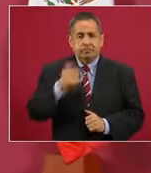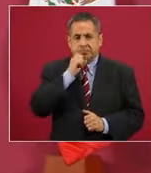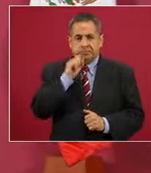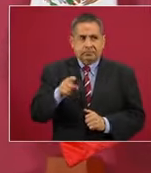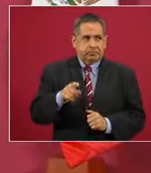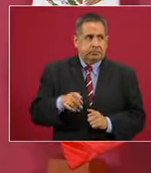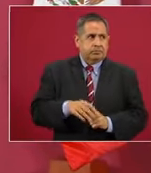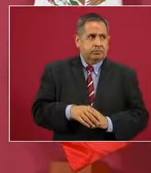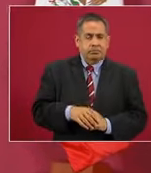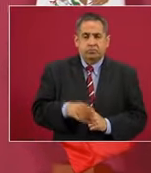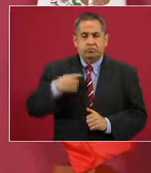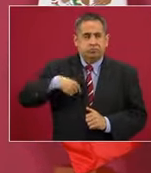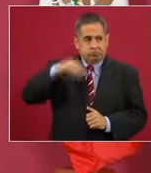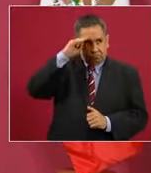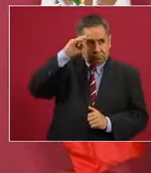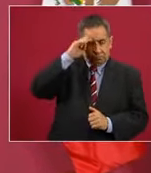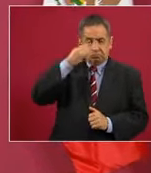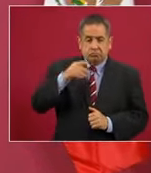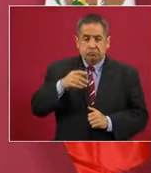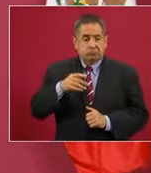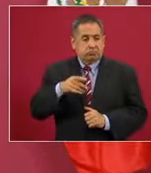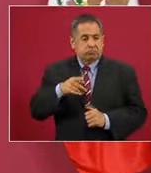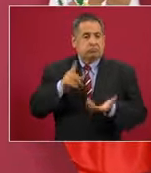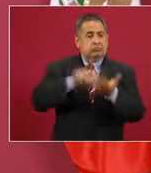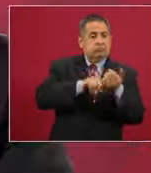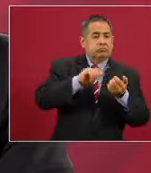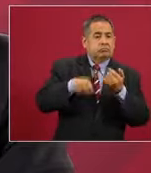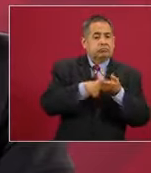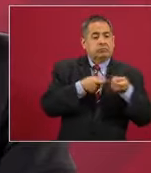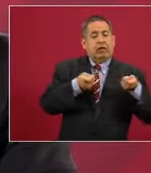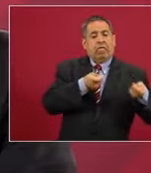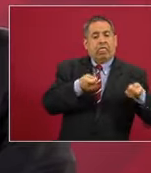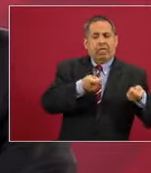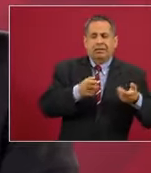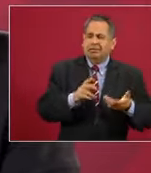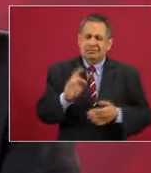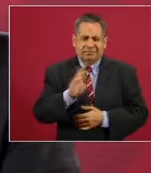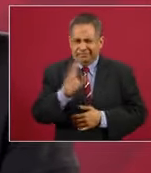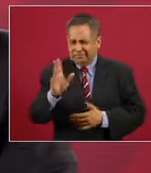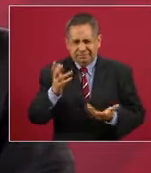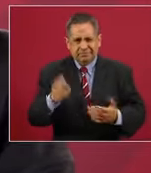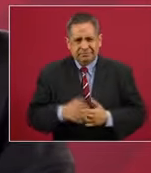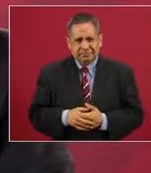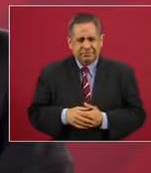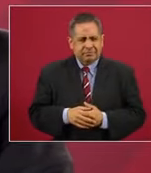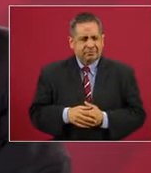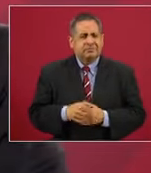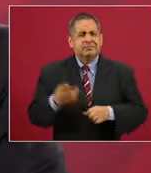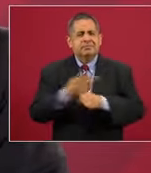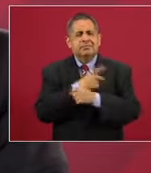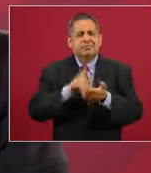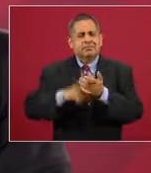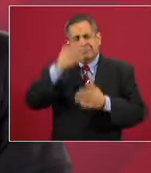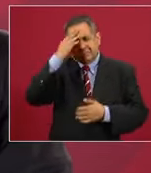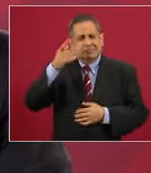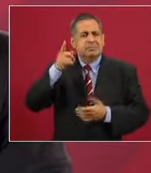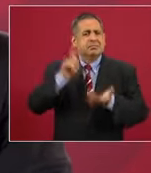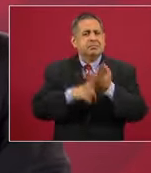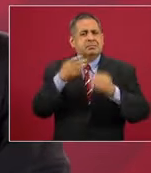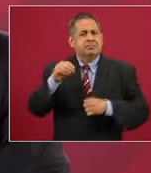no permitir la manipulación. ¿Qué fue la represión en el 68?